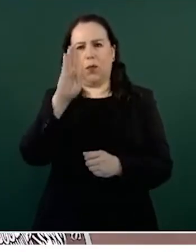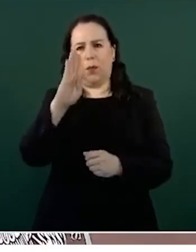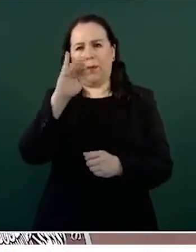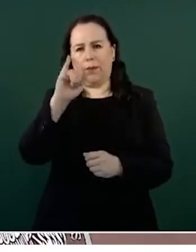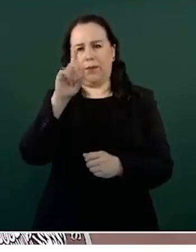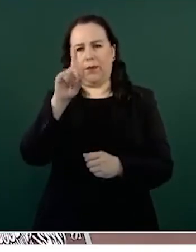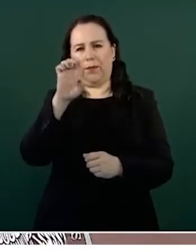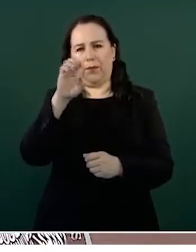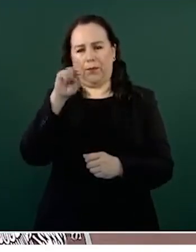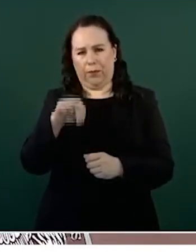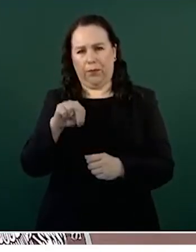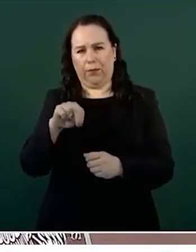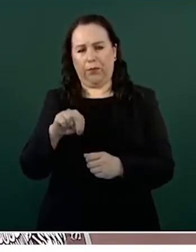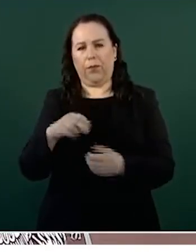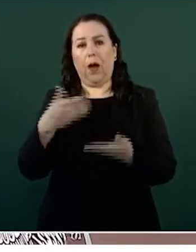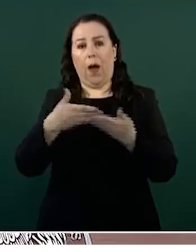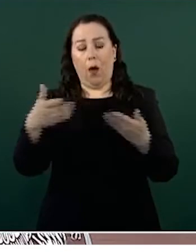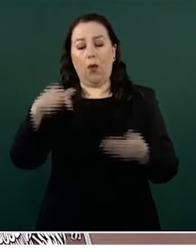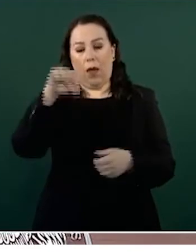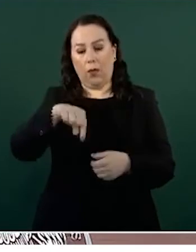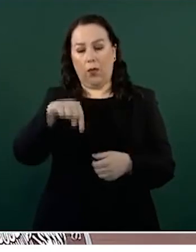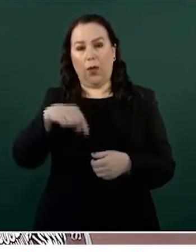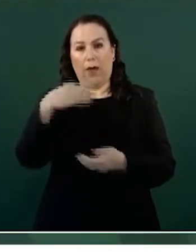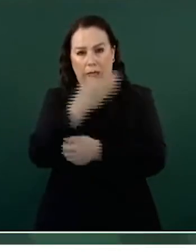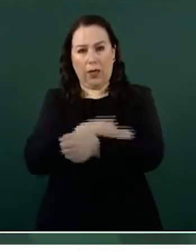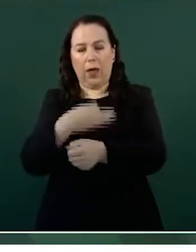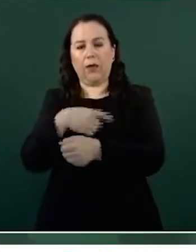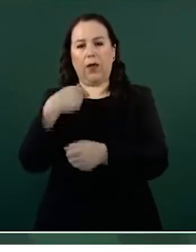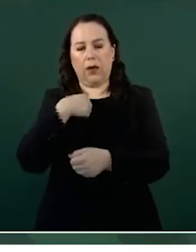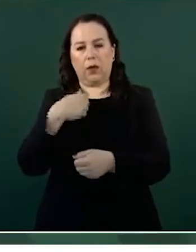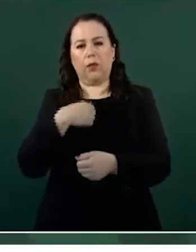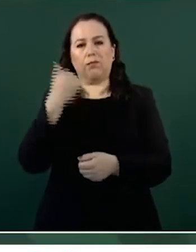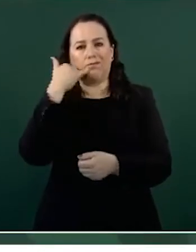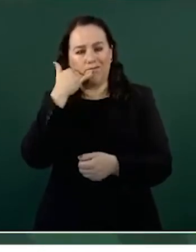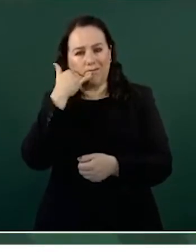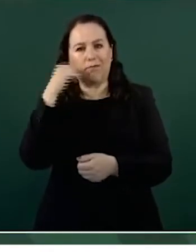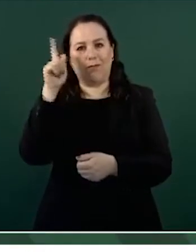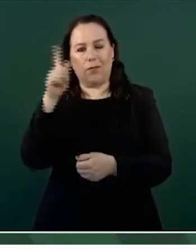Kamala Harris.